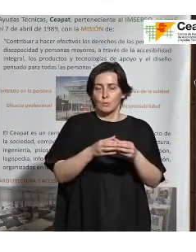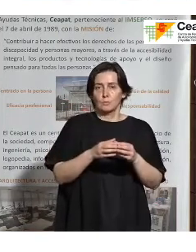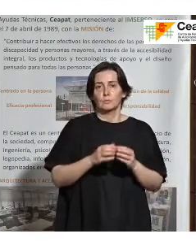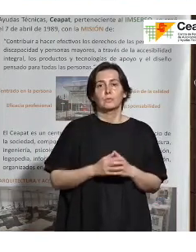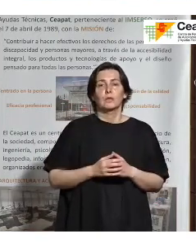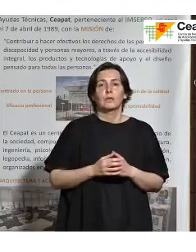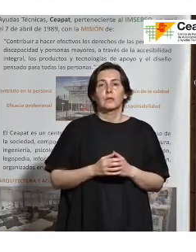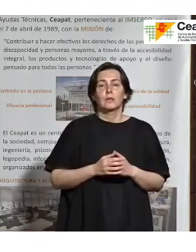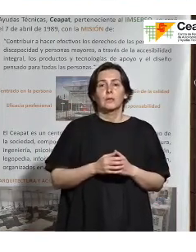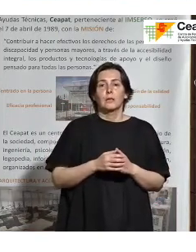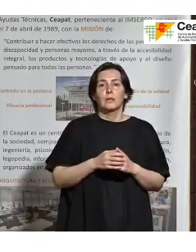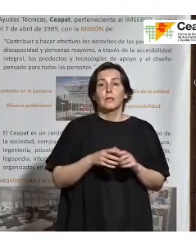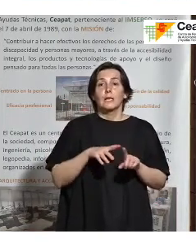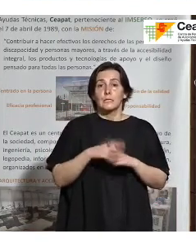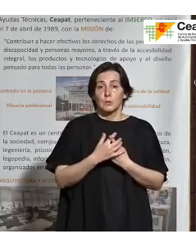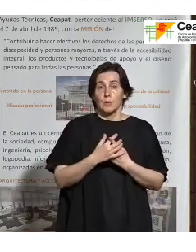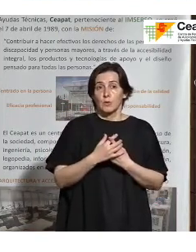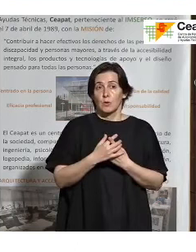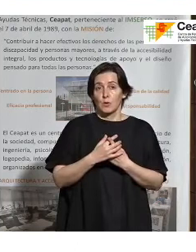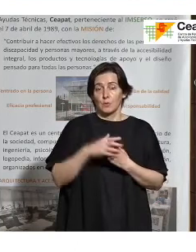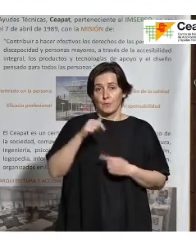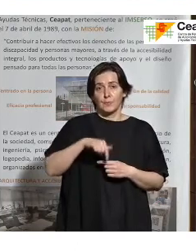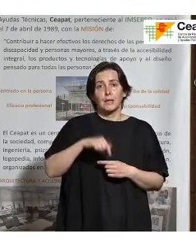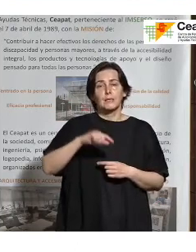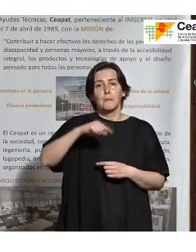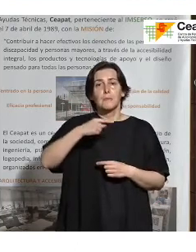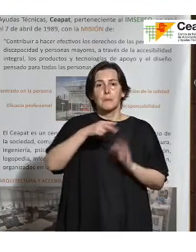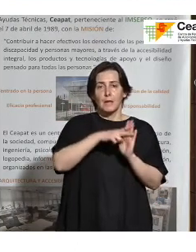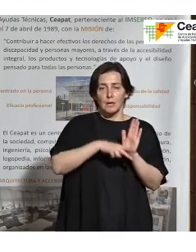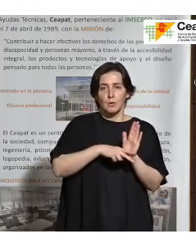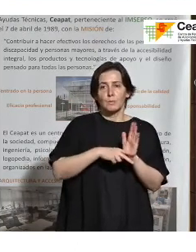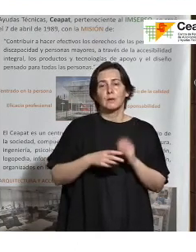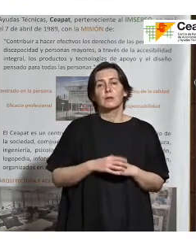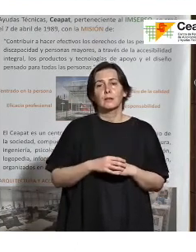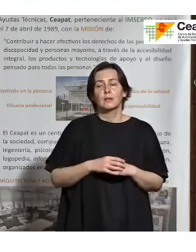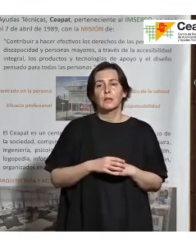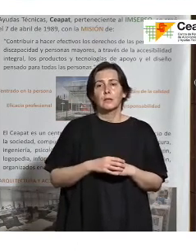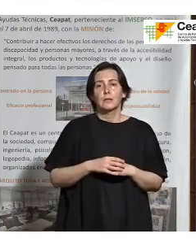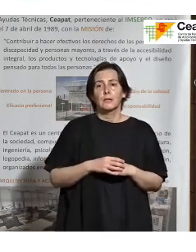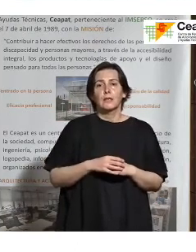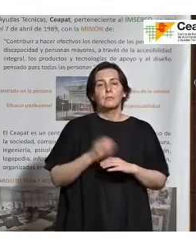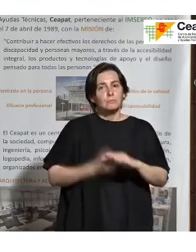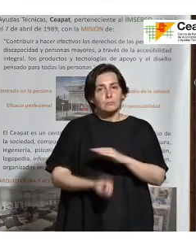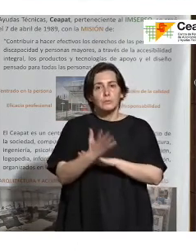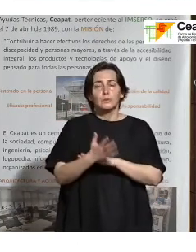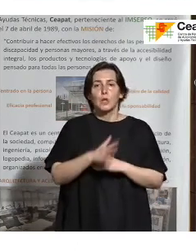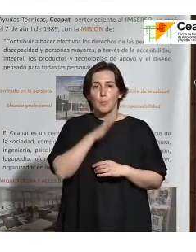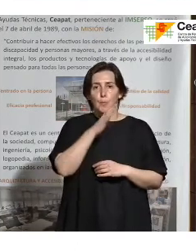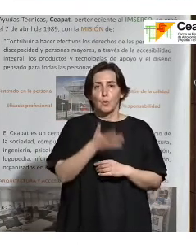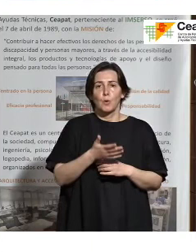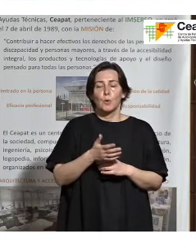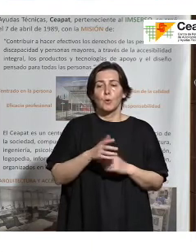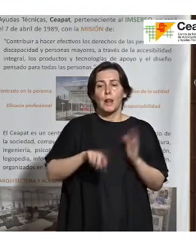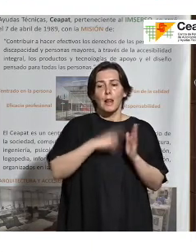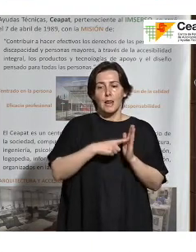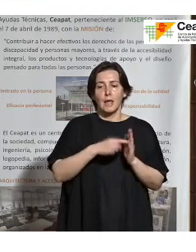colectivo. En este caso, la primera norma que se hizo, la 158.401, vino porque se hacía la ley